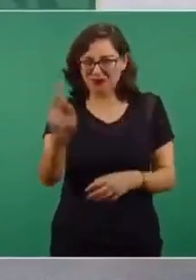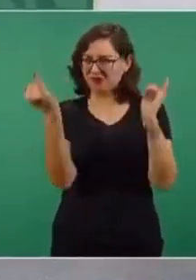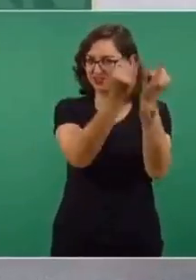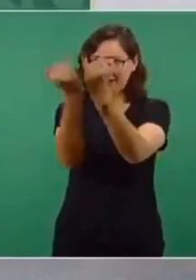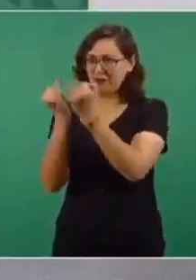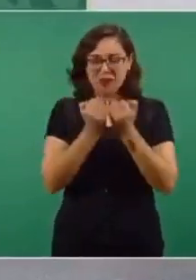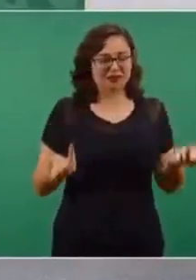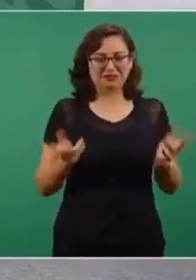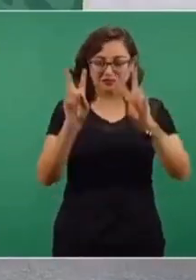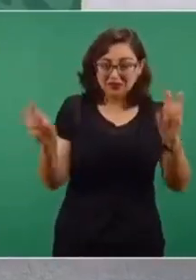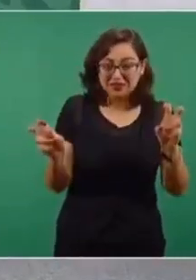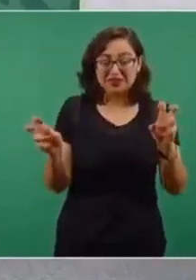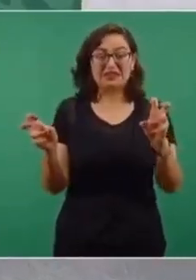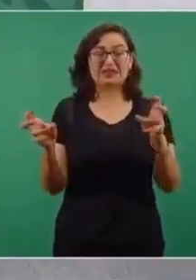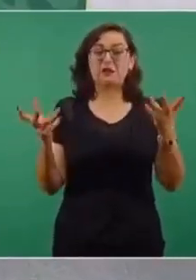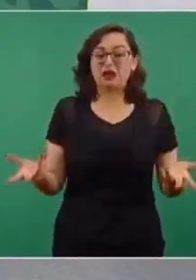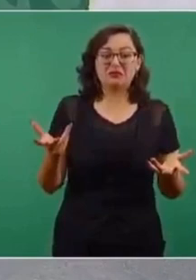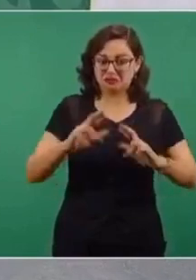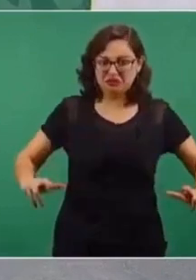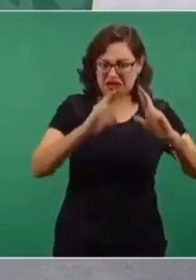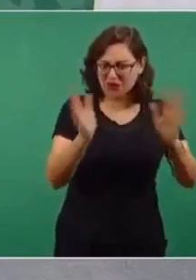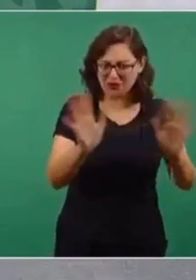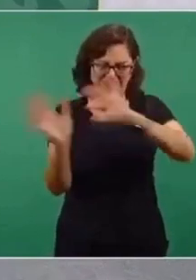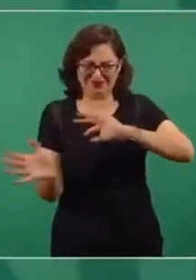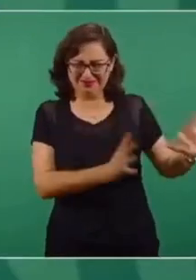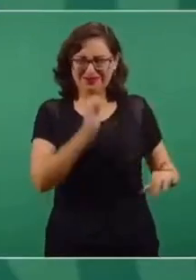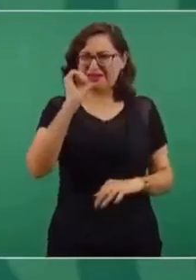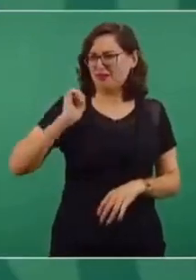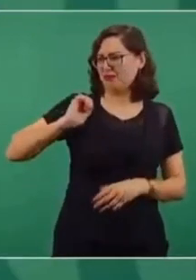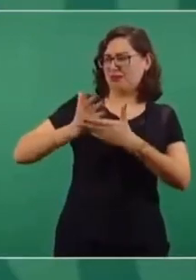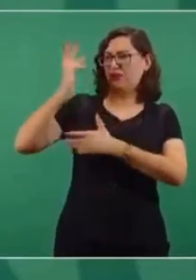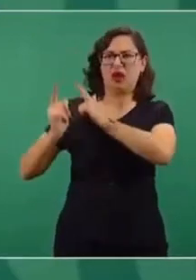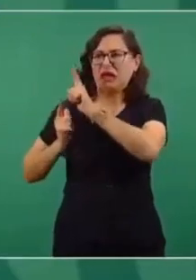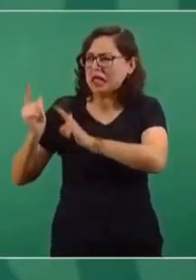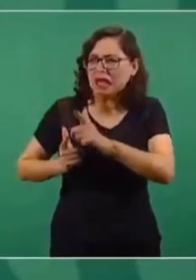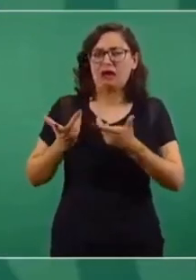que no tienen solo que ver con las doctrinas o las corrientes religiosas, que vienen desde los griegos.